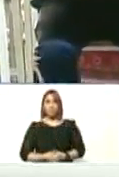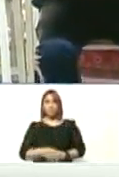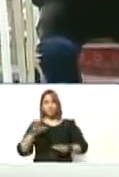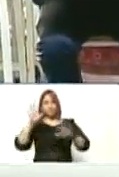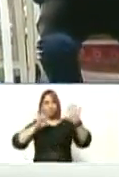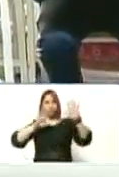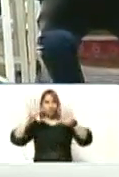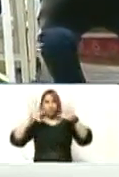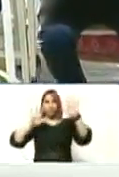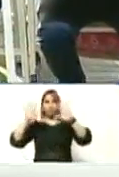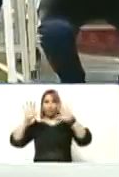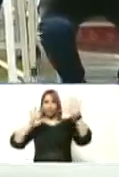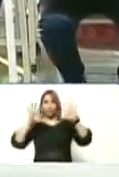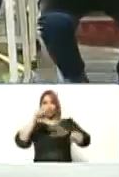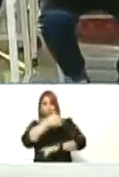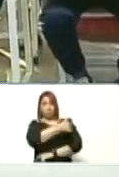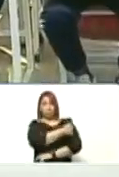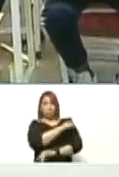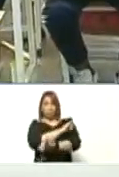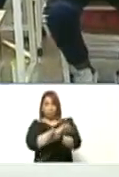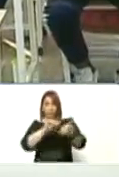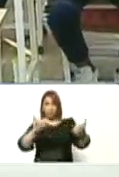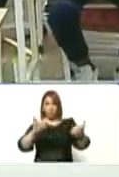la mano los que se vacunaron ya